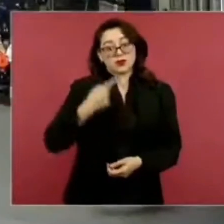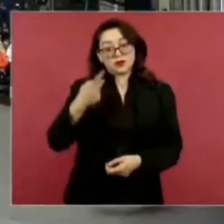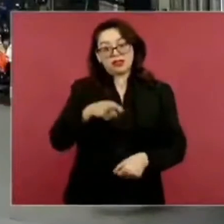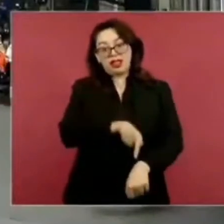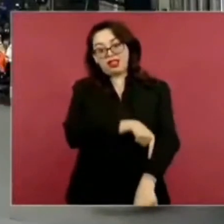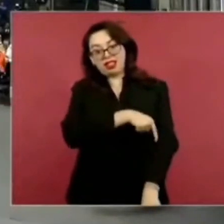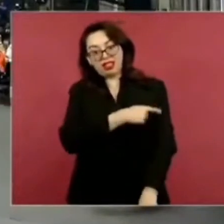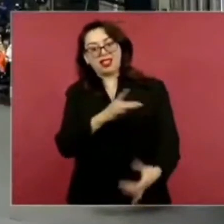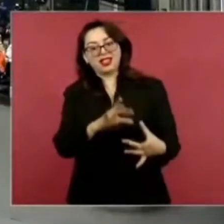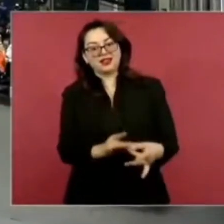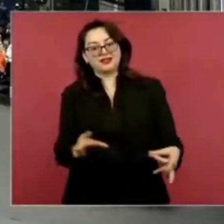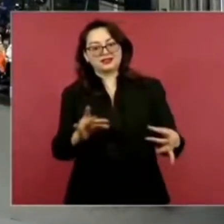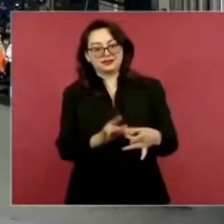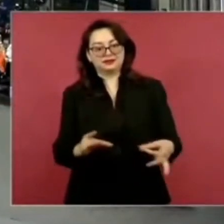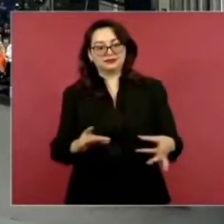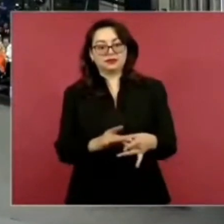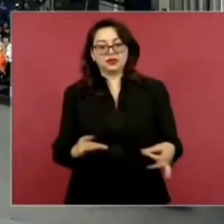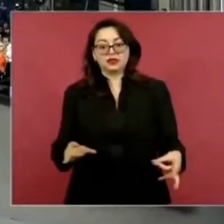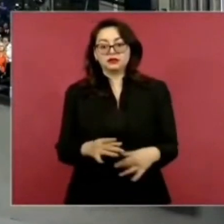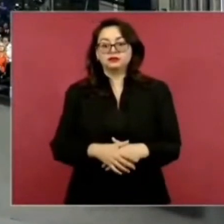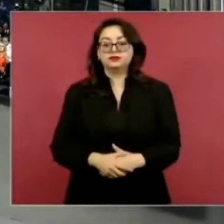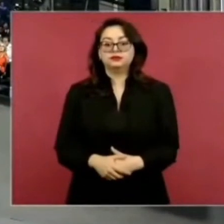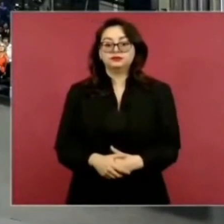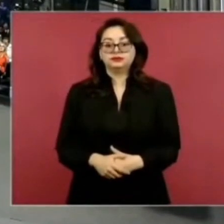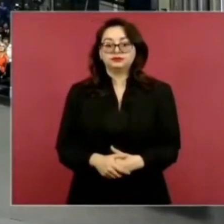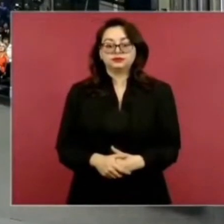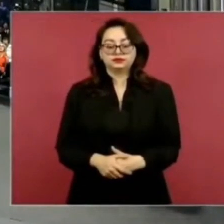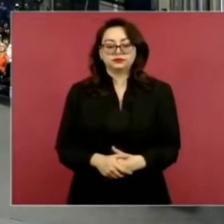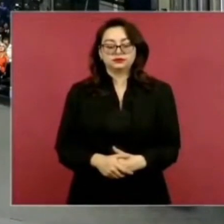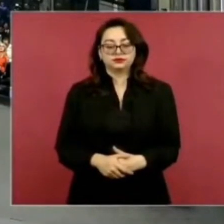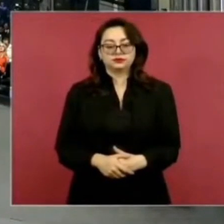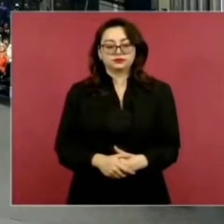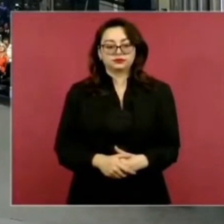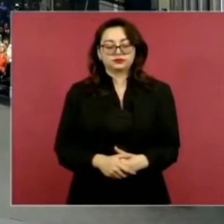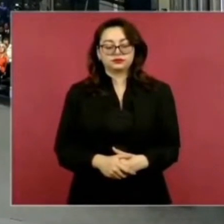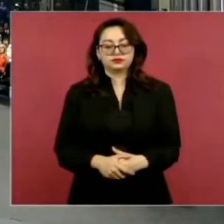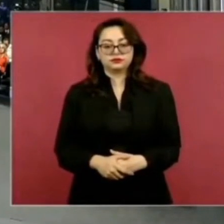Había comentado… Sí,